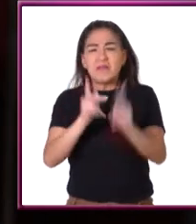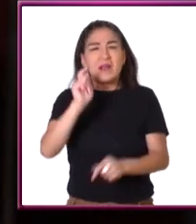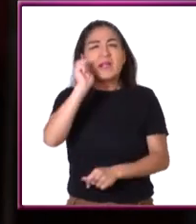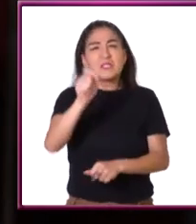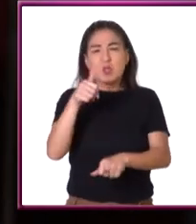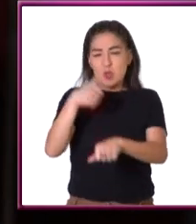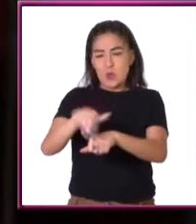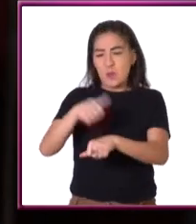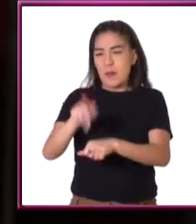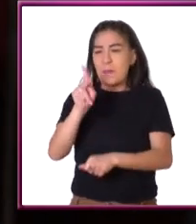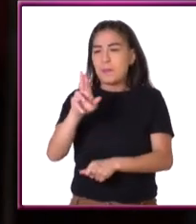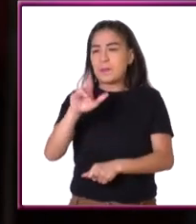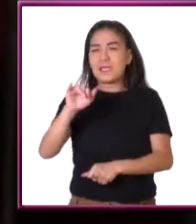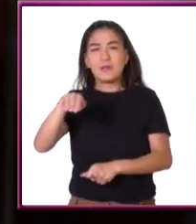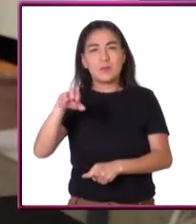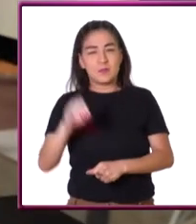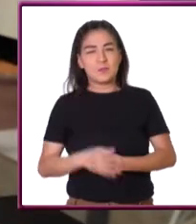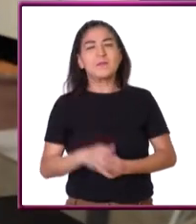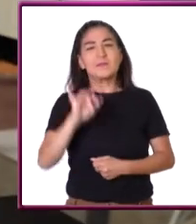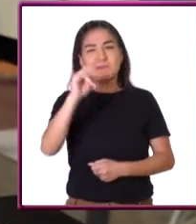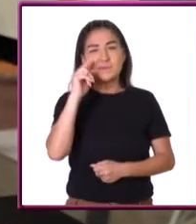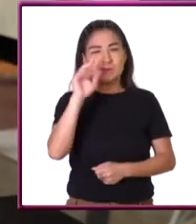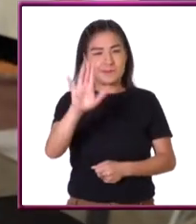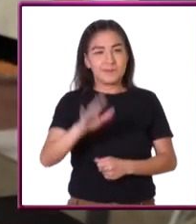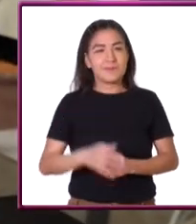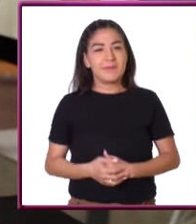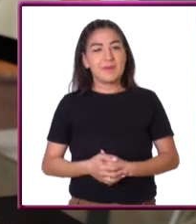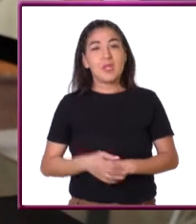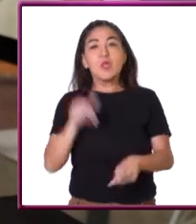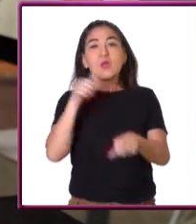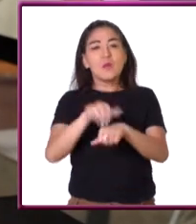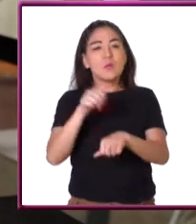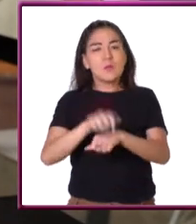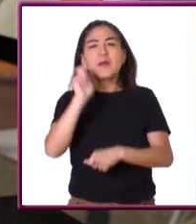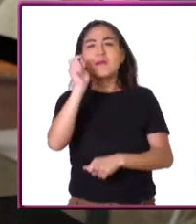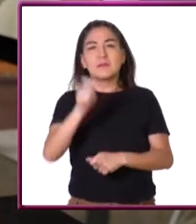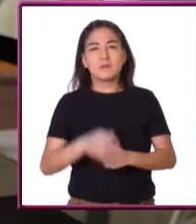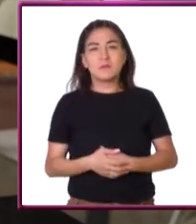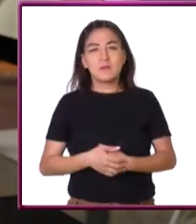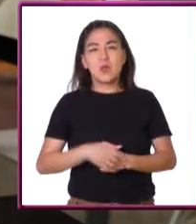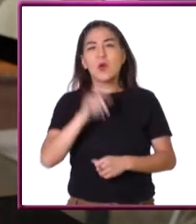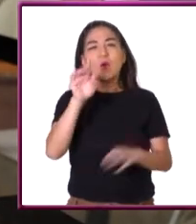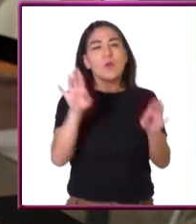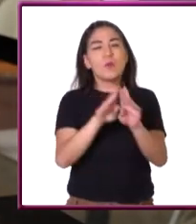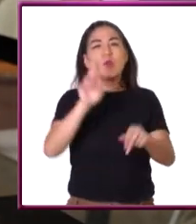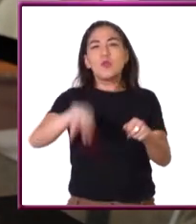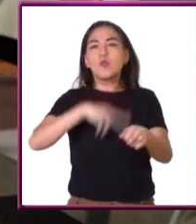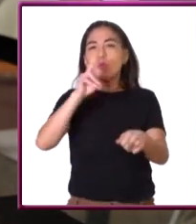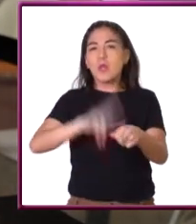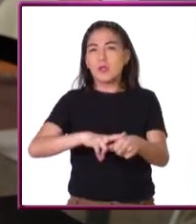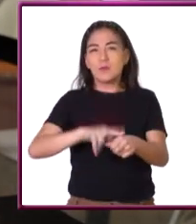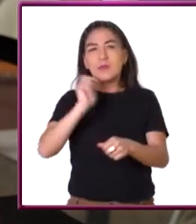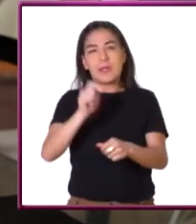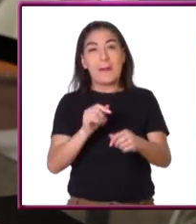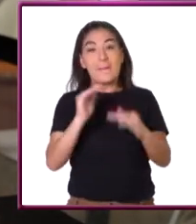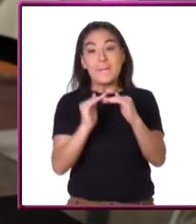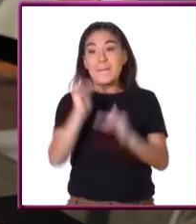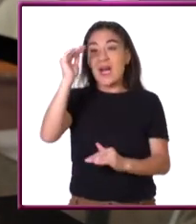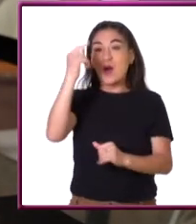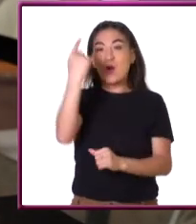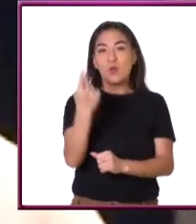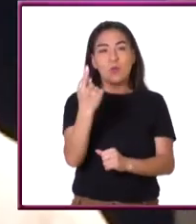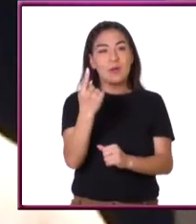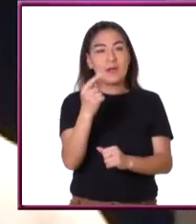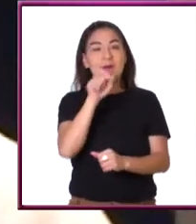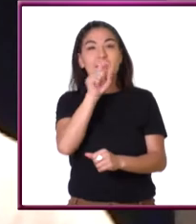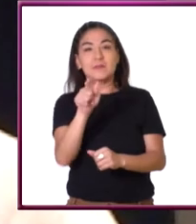platicar qué es un número primo. Sí, mira, un número primo es un número entero, un número natural mayor que